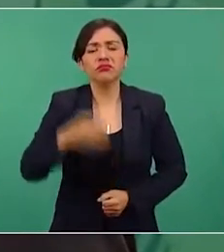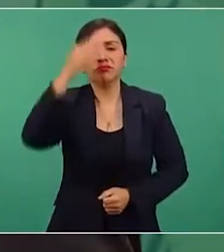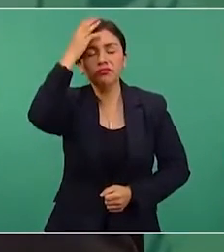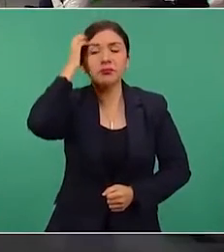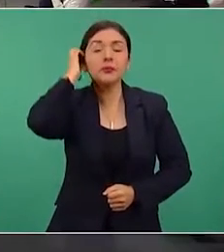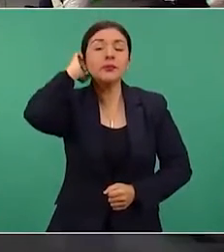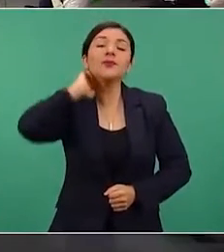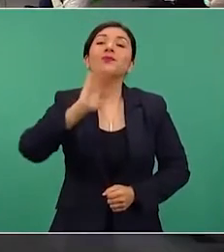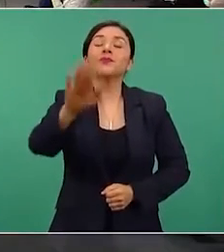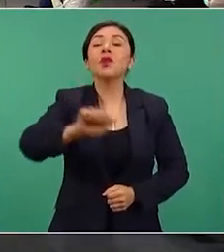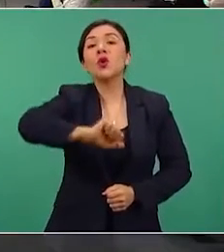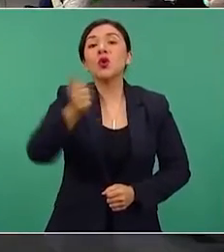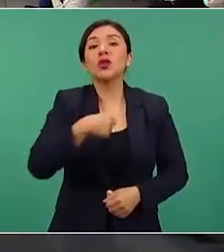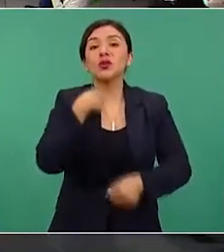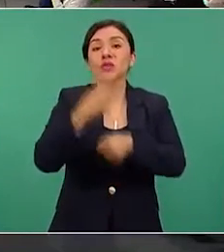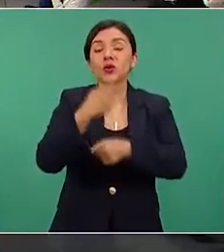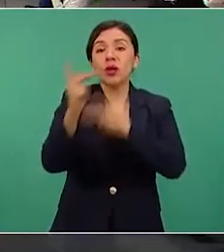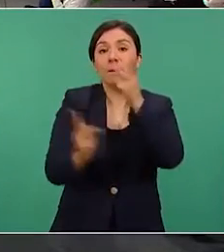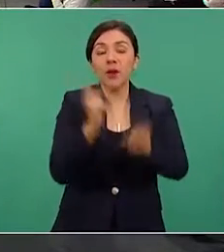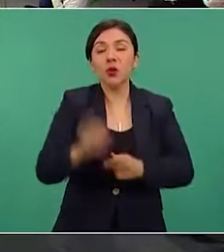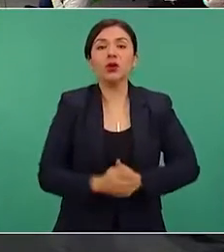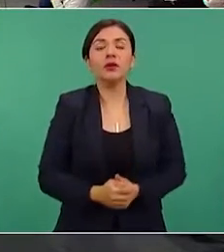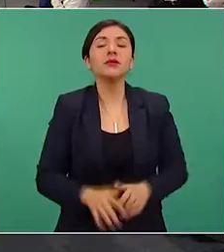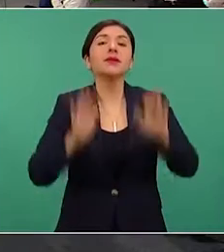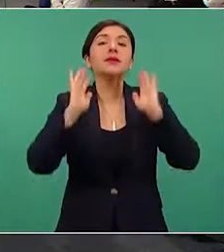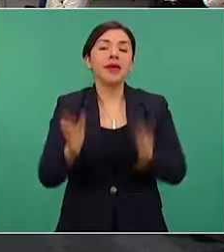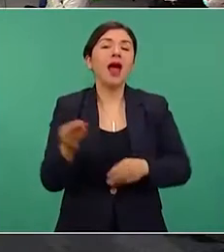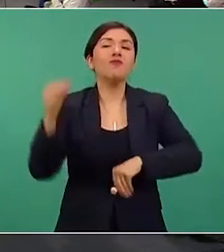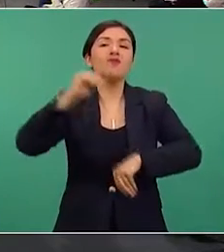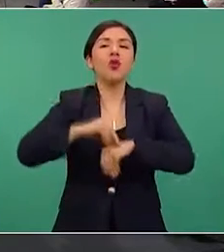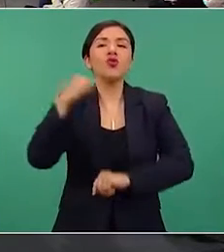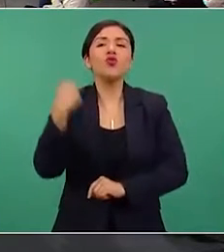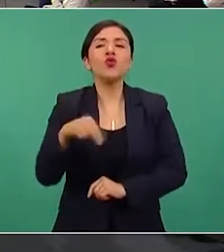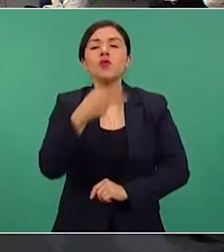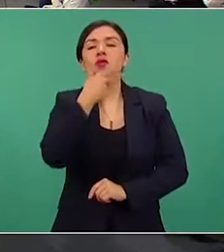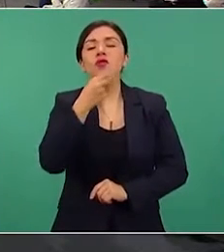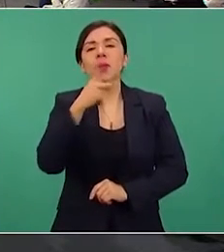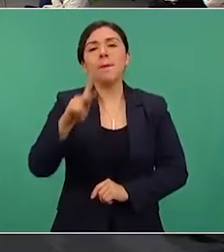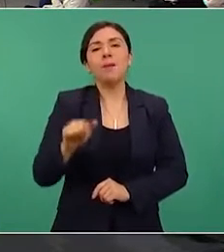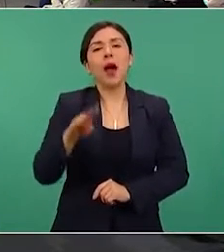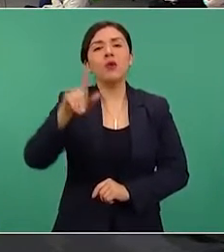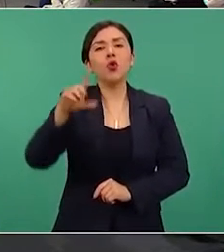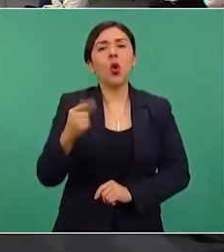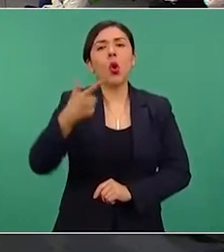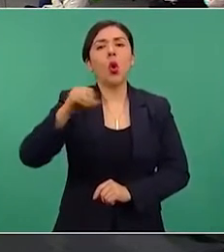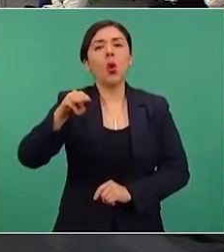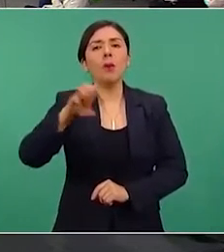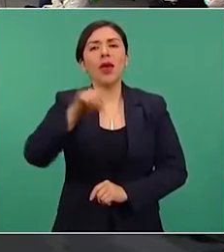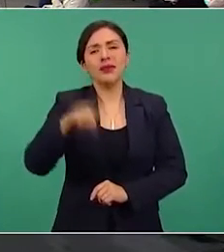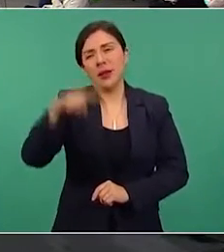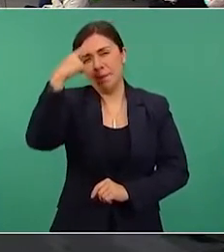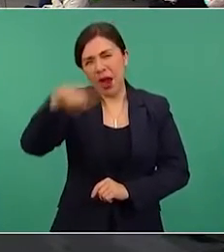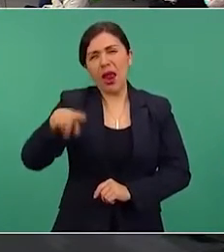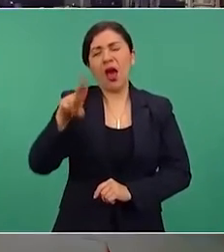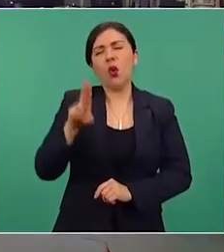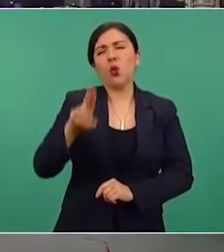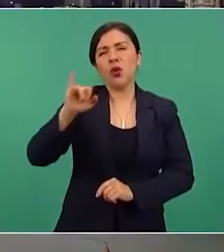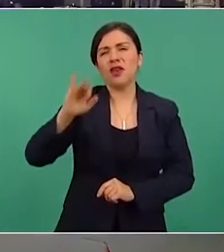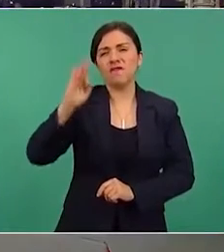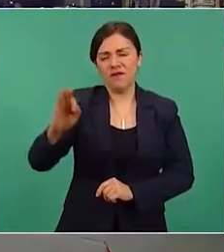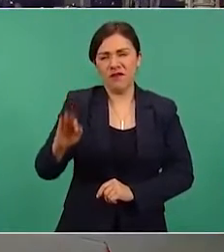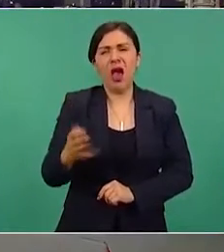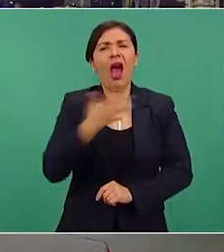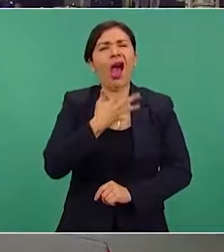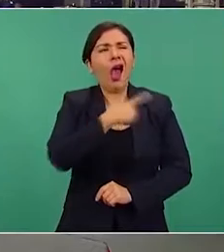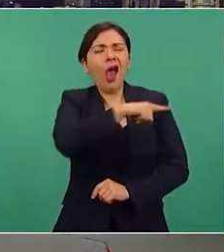Presidente, hay una segunda pregunta, pues ya se hizo el nombramiento de Pablo Gómez como nuevo titular de la Unidad de Inteligencia Financiera, hubo